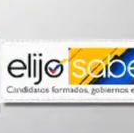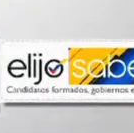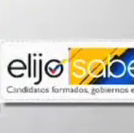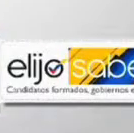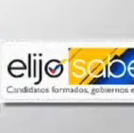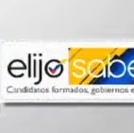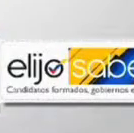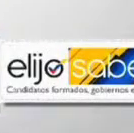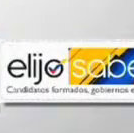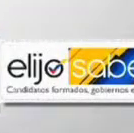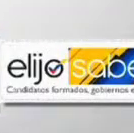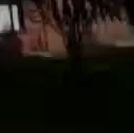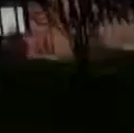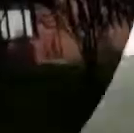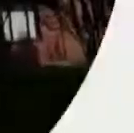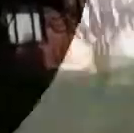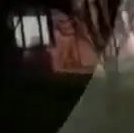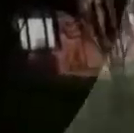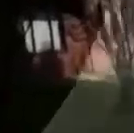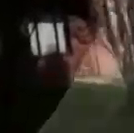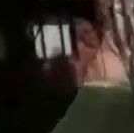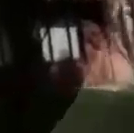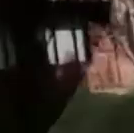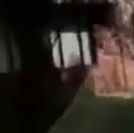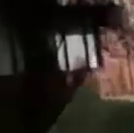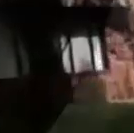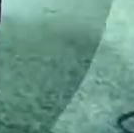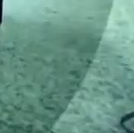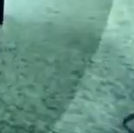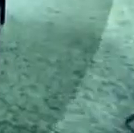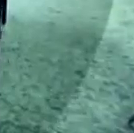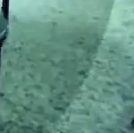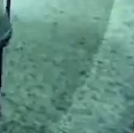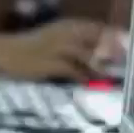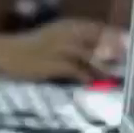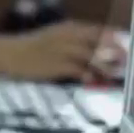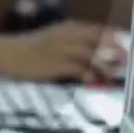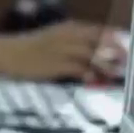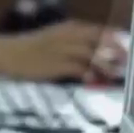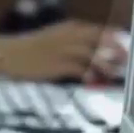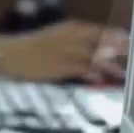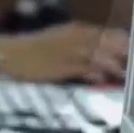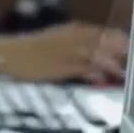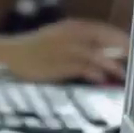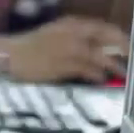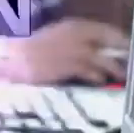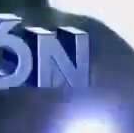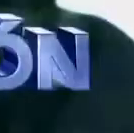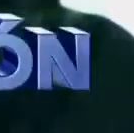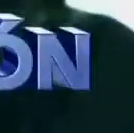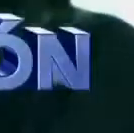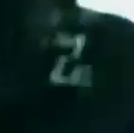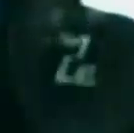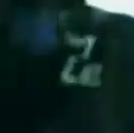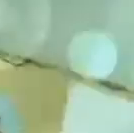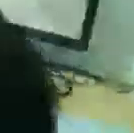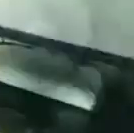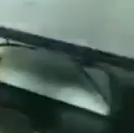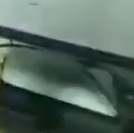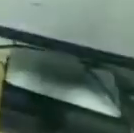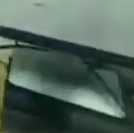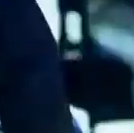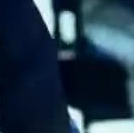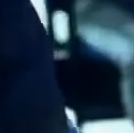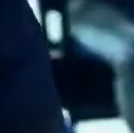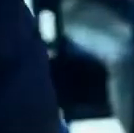formados, gobiernos exitosos. Escuela de Alto Gobierno. 17 años. Contribuyendo a la formación, actualización